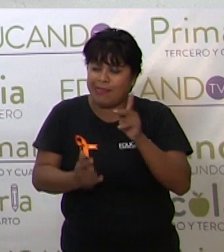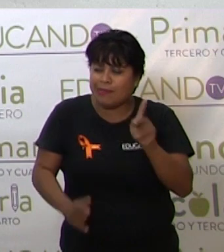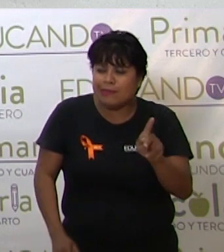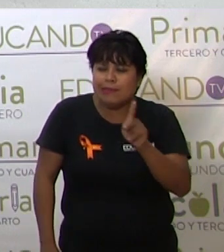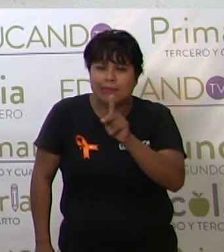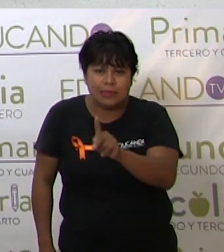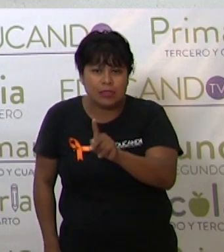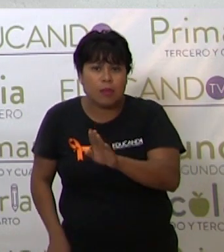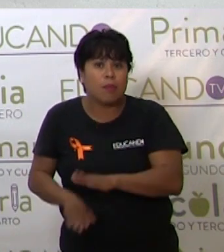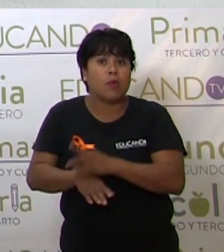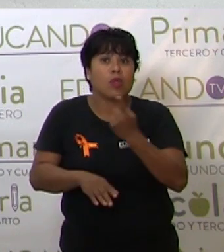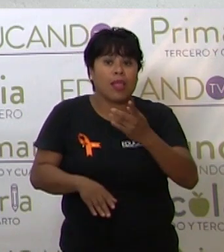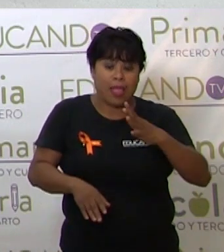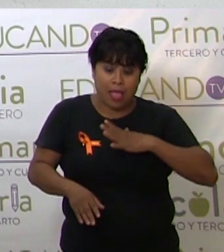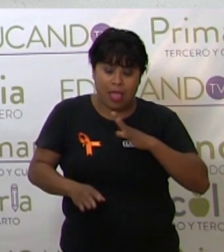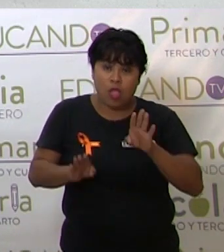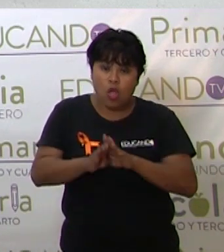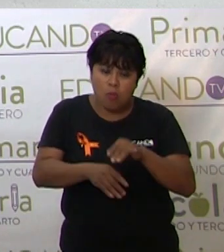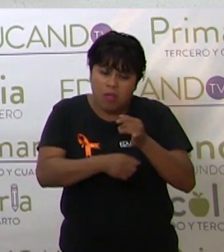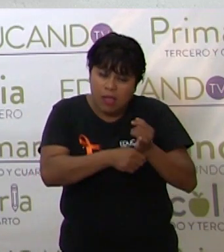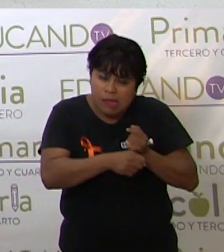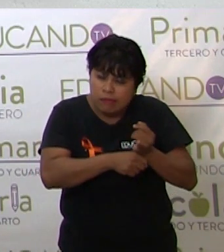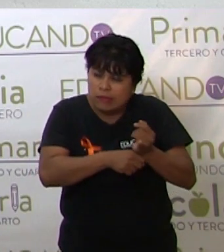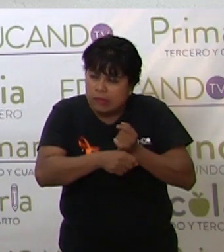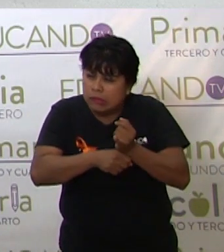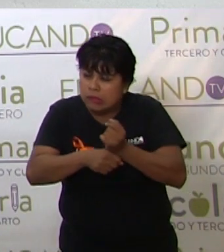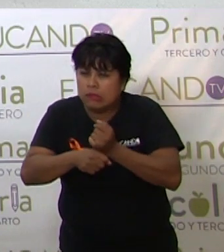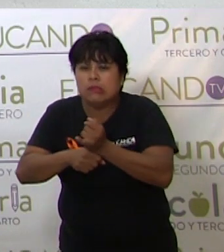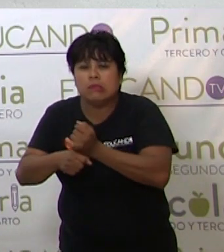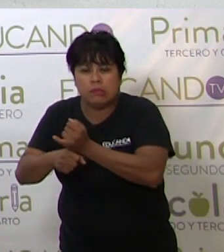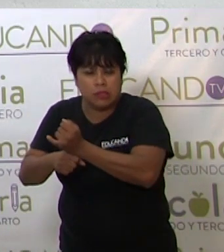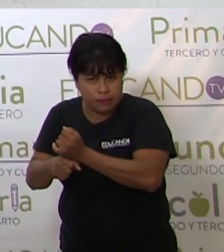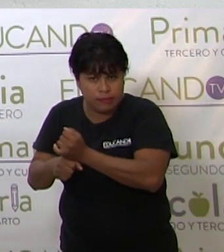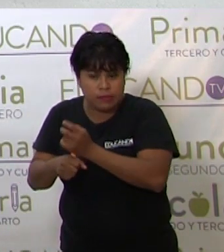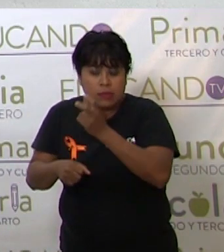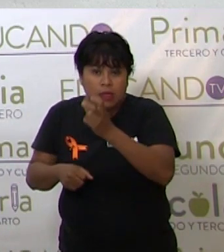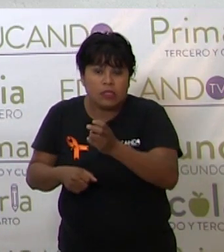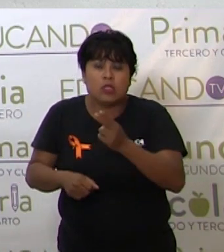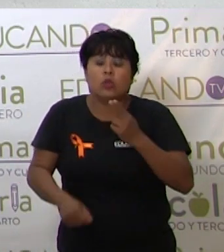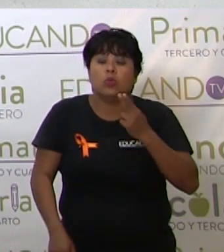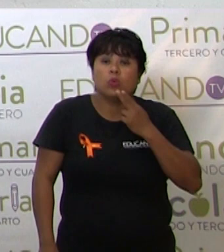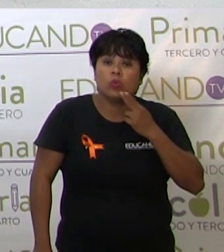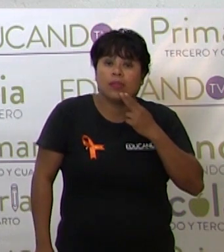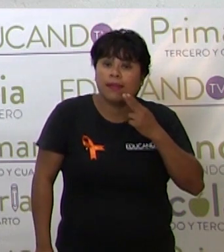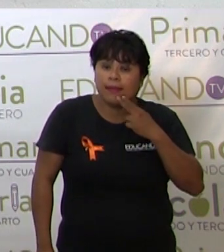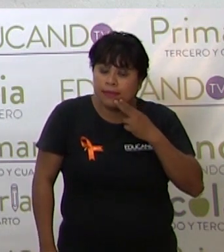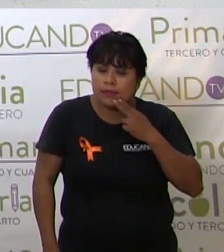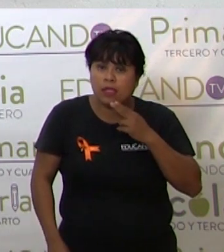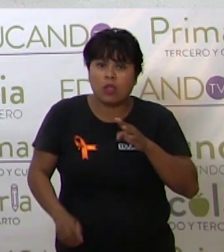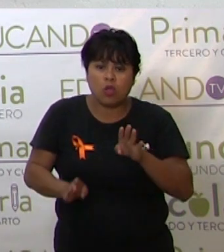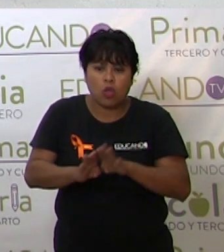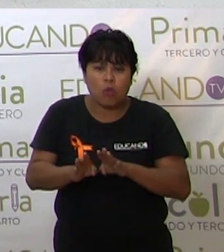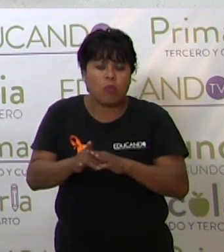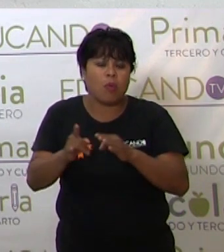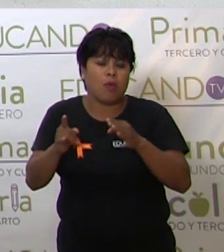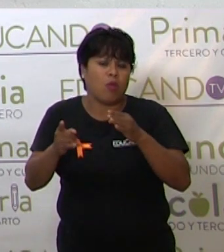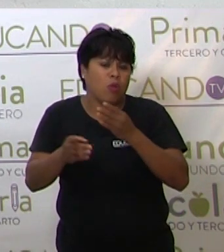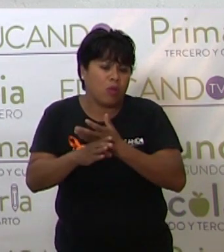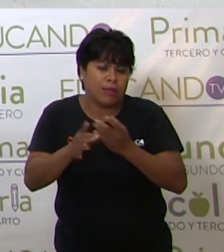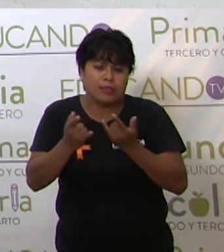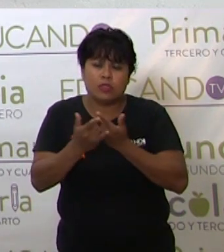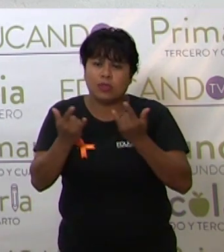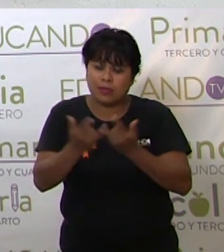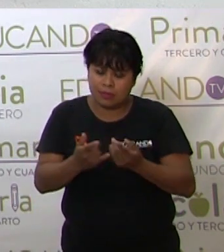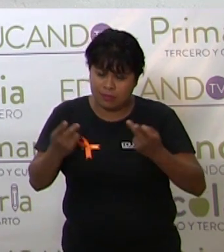hay un proceso de investigación donde se utiliza métodos históricos que el